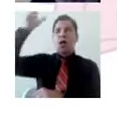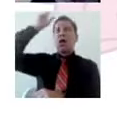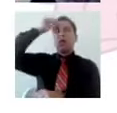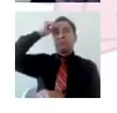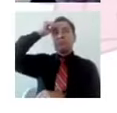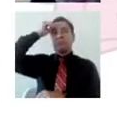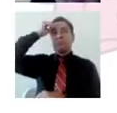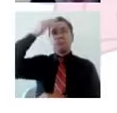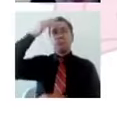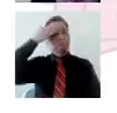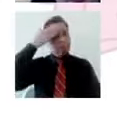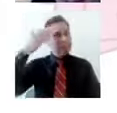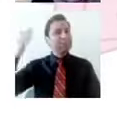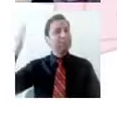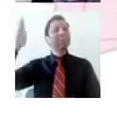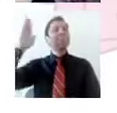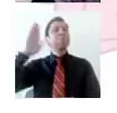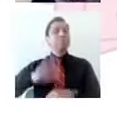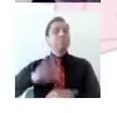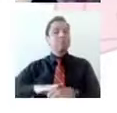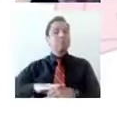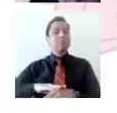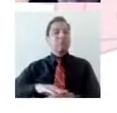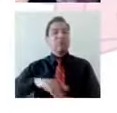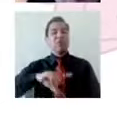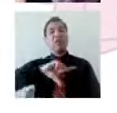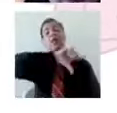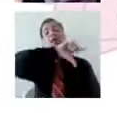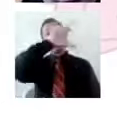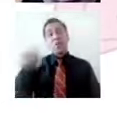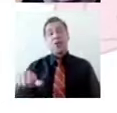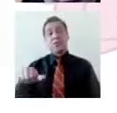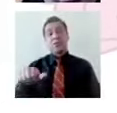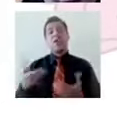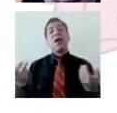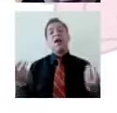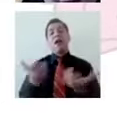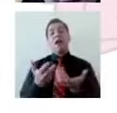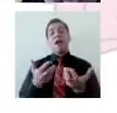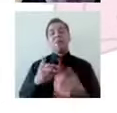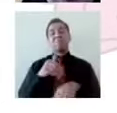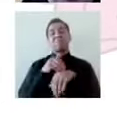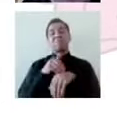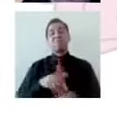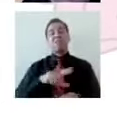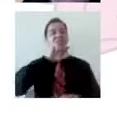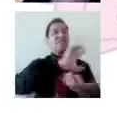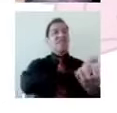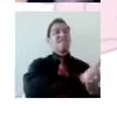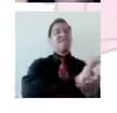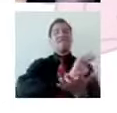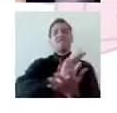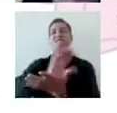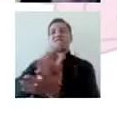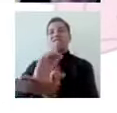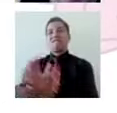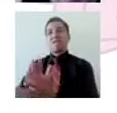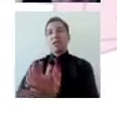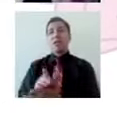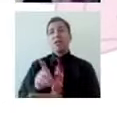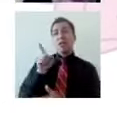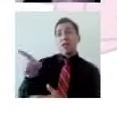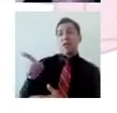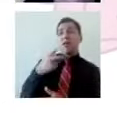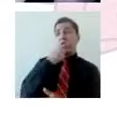lo recuerdo, lo pienso, y luego lo actúo. Si yo en casa he aprendido